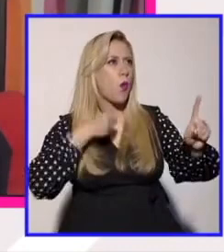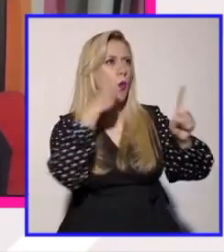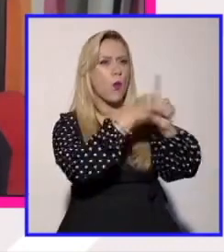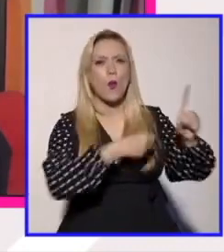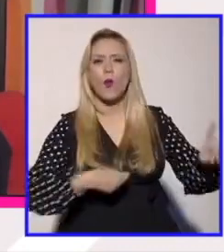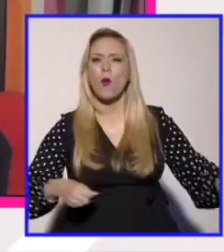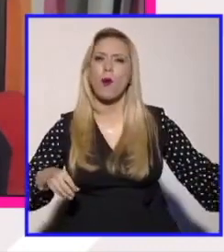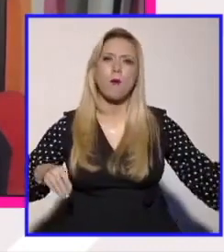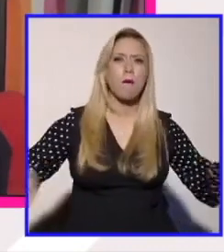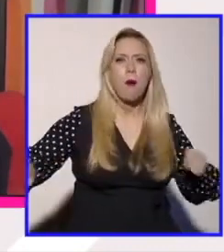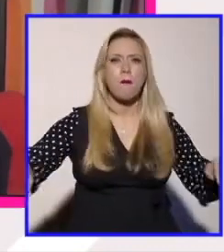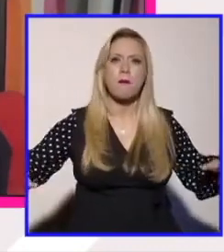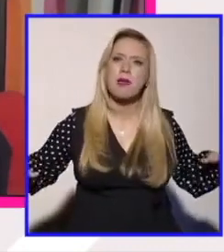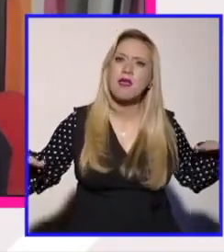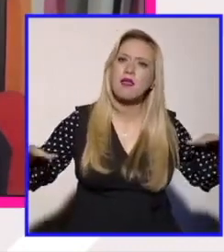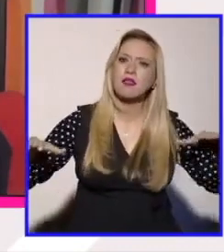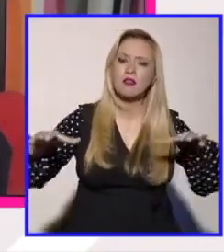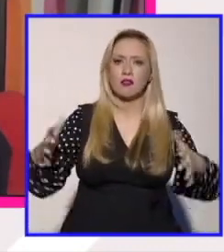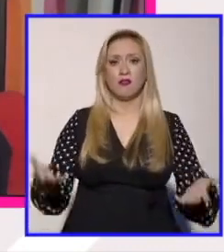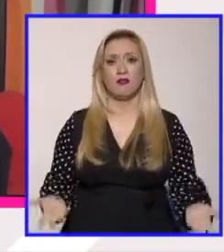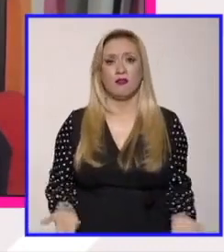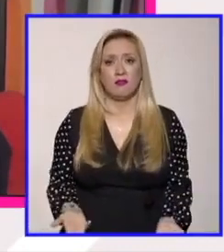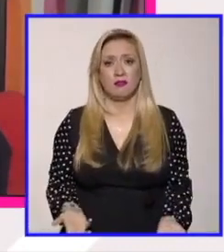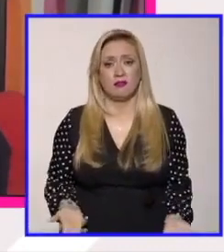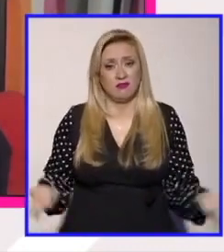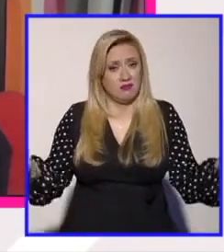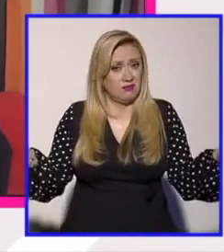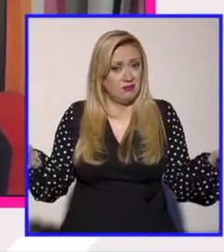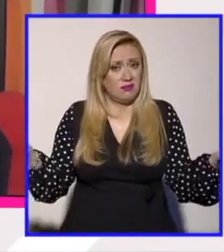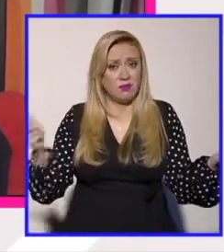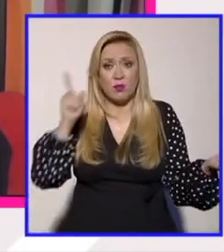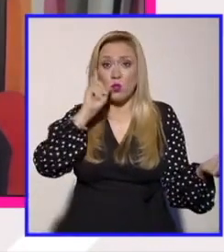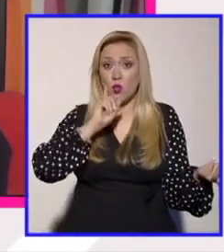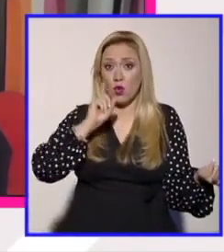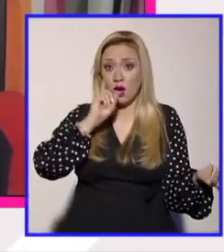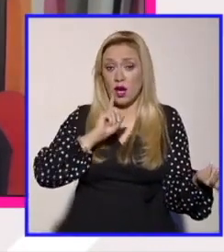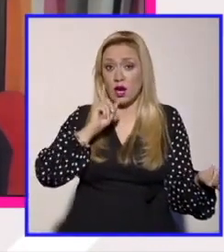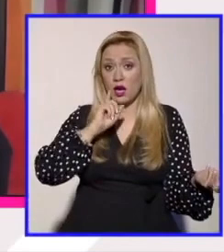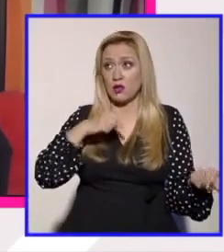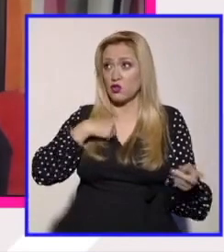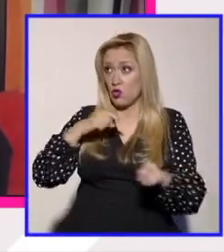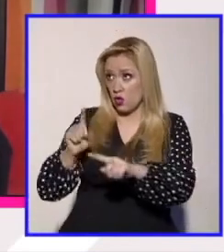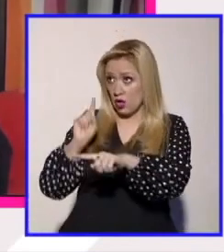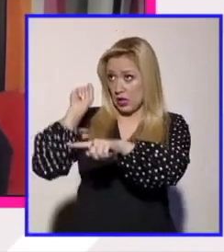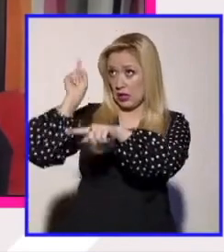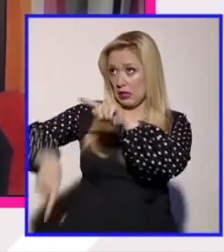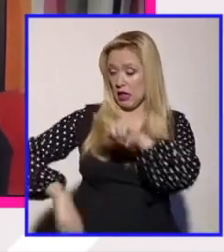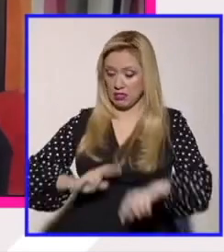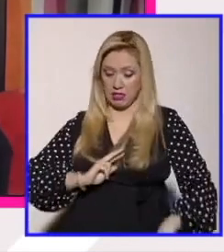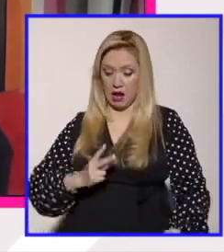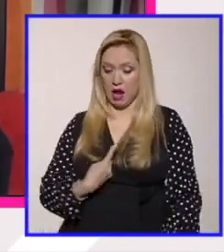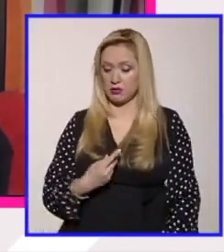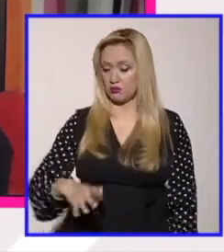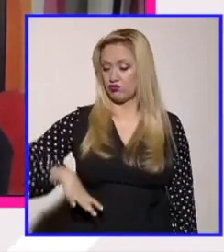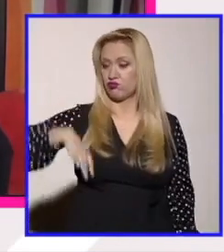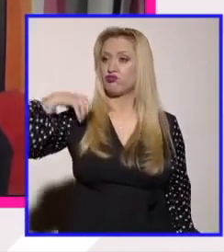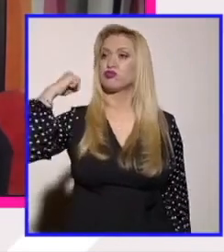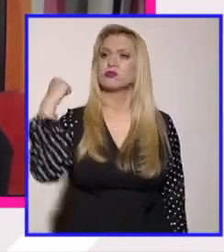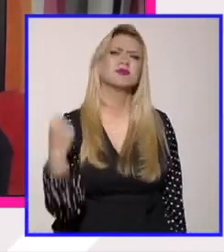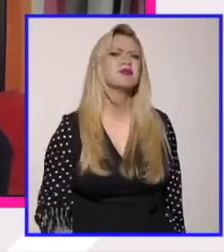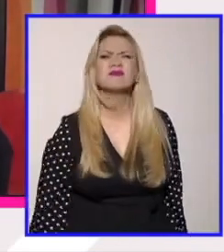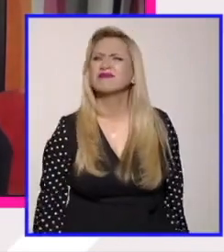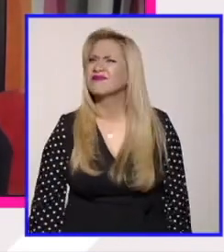mujeres y personas gestantes no le quita nada a las mujeres no desconoce la realidad de que